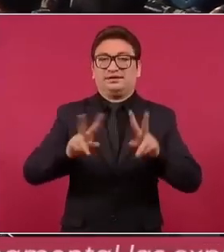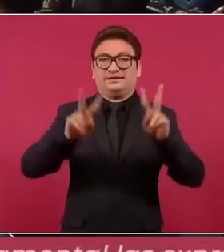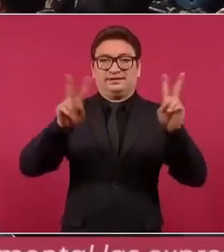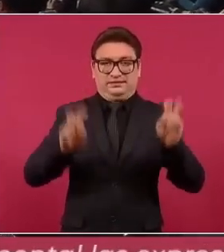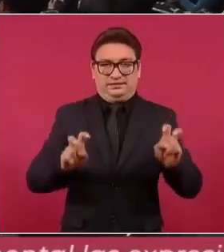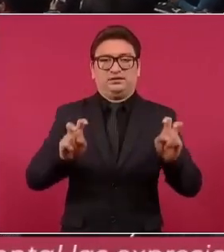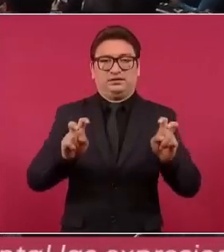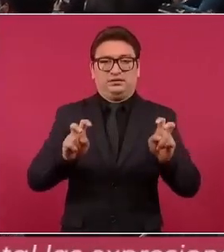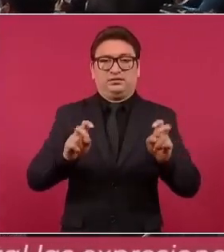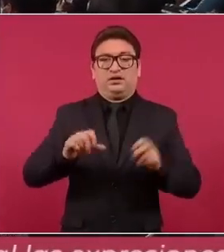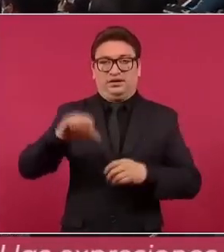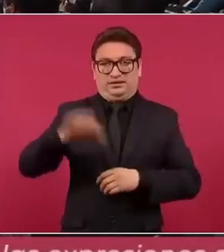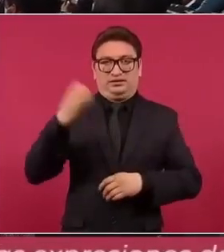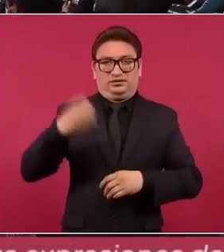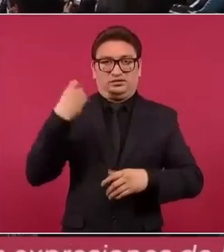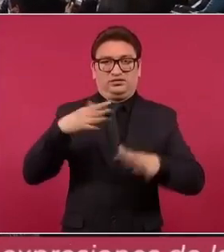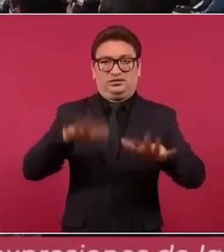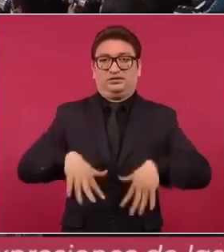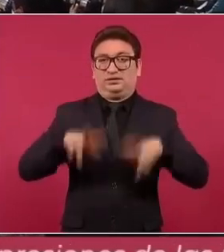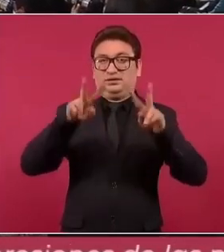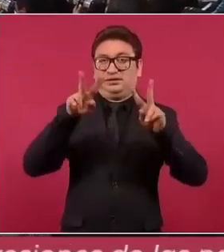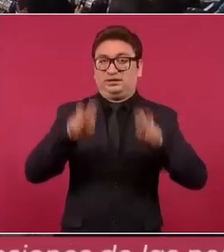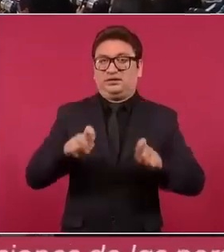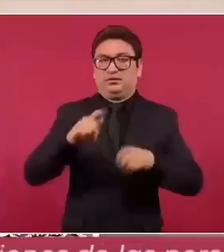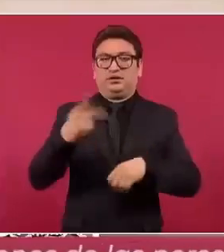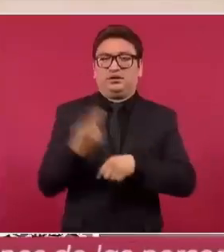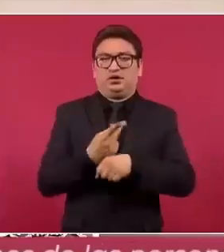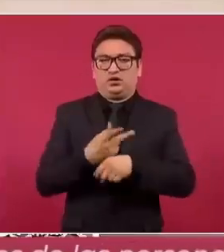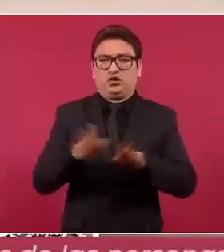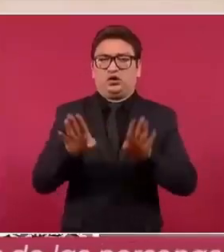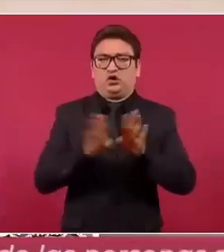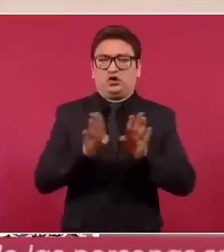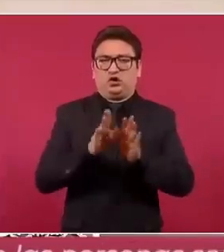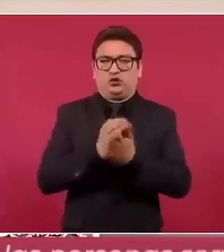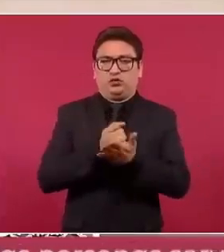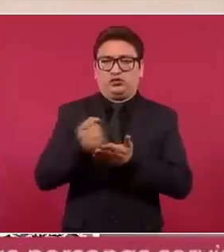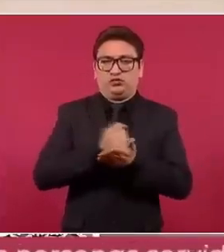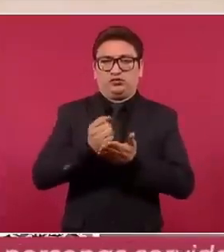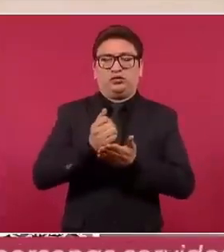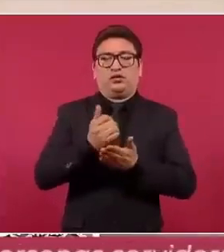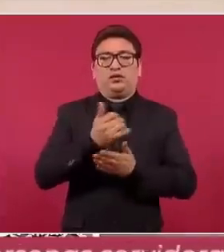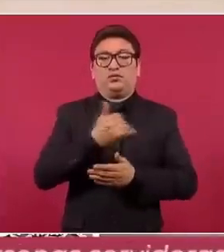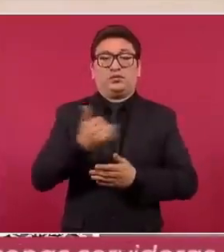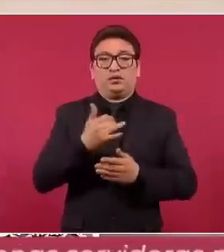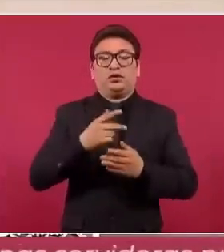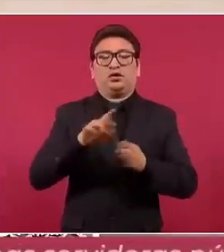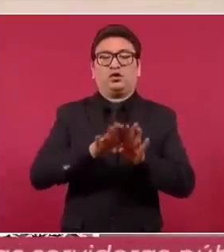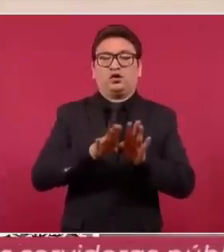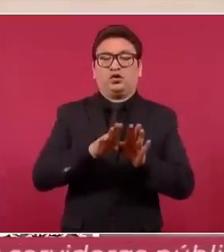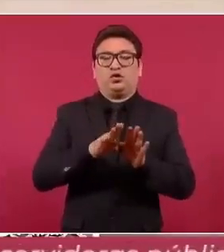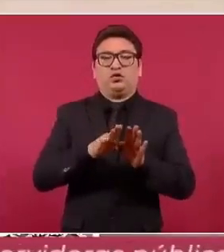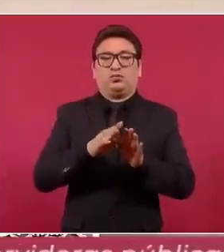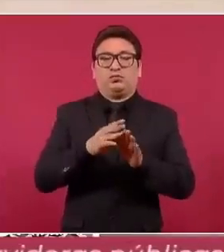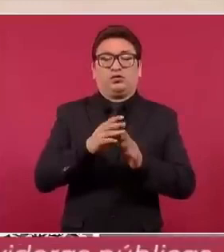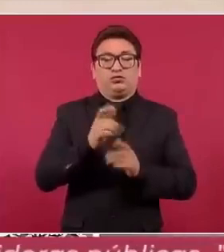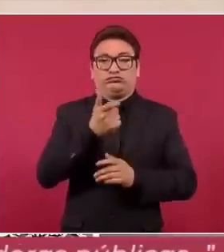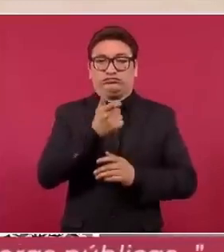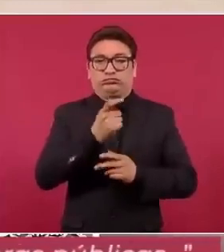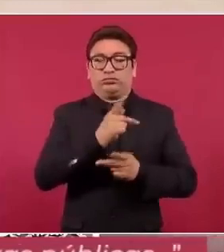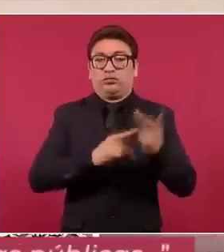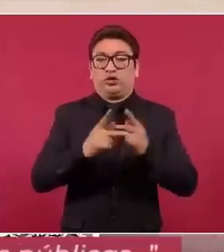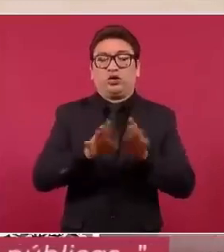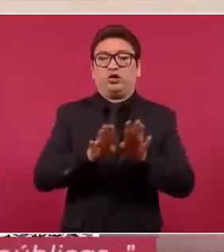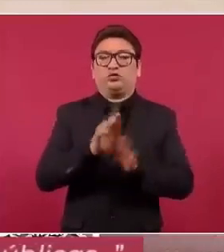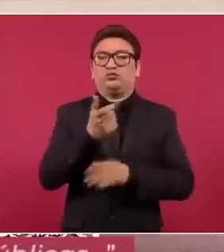en la conferencia sobre la conversión de créditos a pesos. Y vamos a informar primero, en la que sigue,